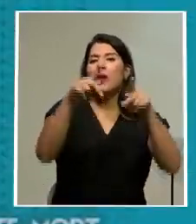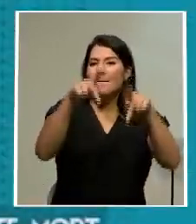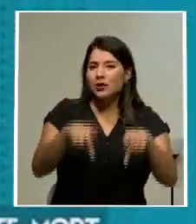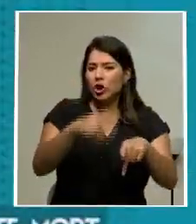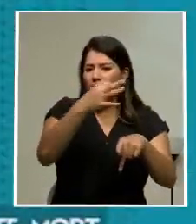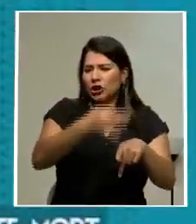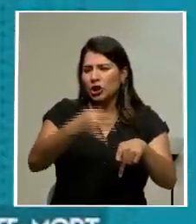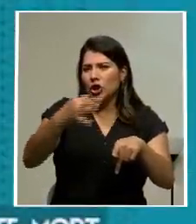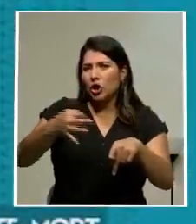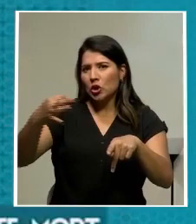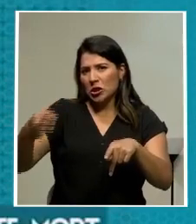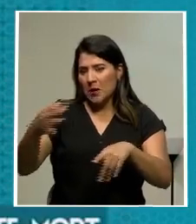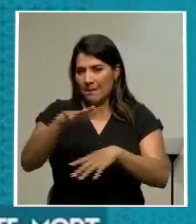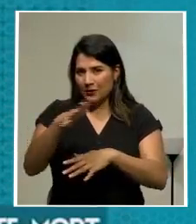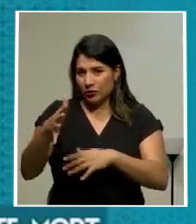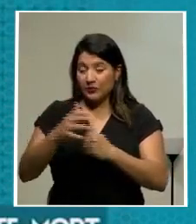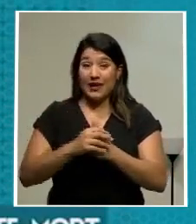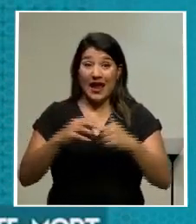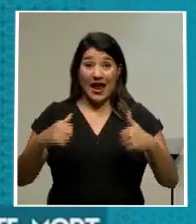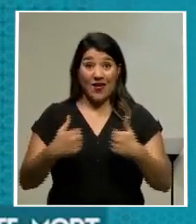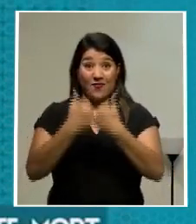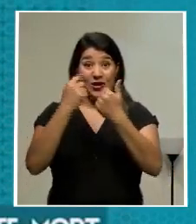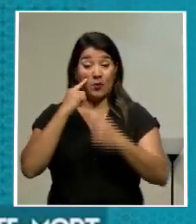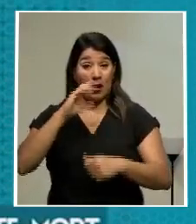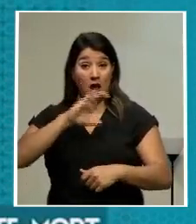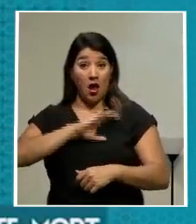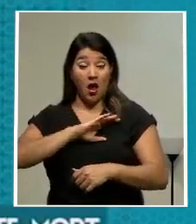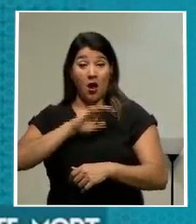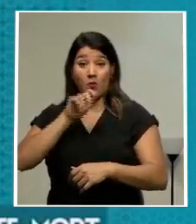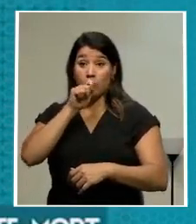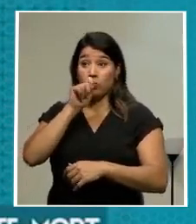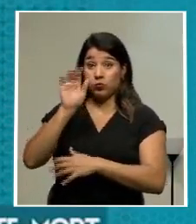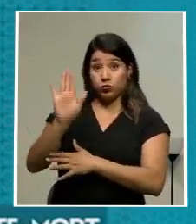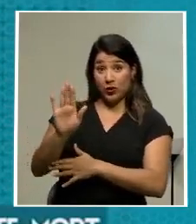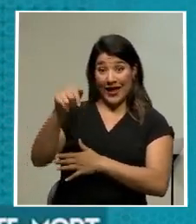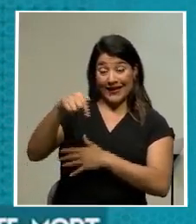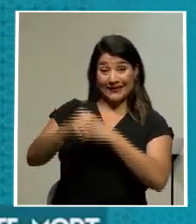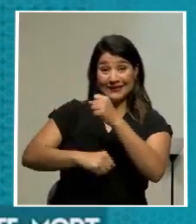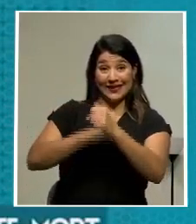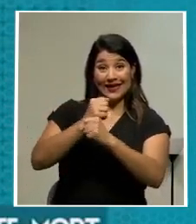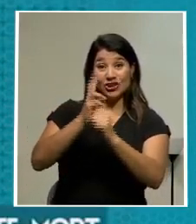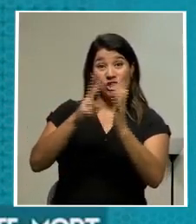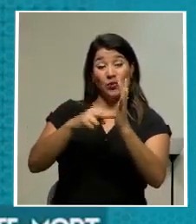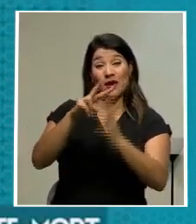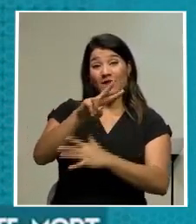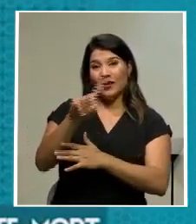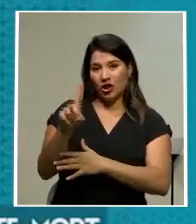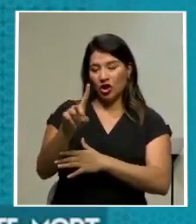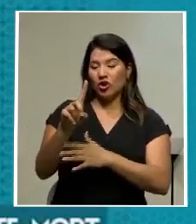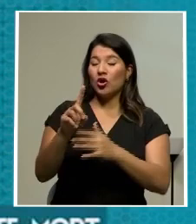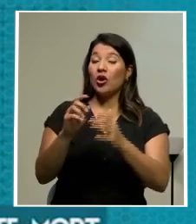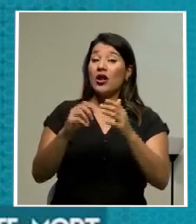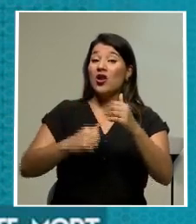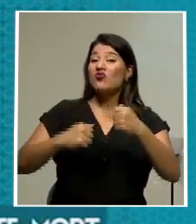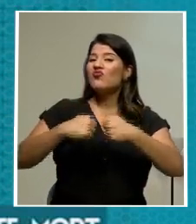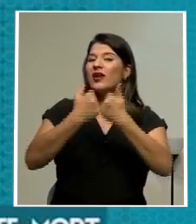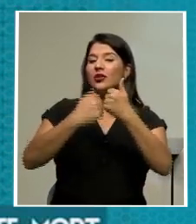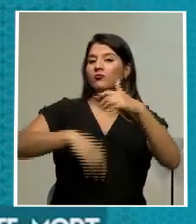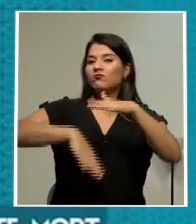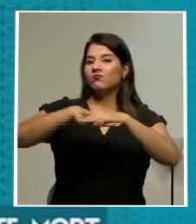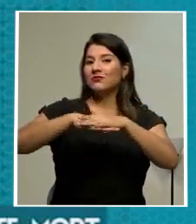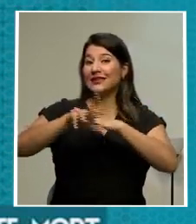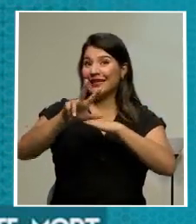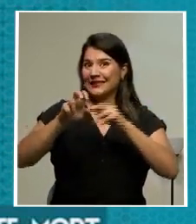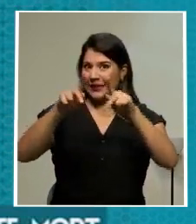Los retos del cuerpo policial para lo que falta del 2021 implicarán no sobrepasar los 300 decesos registrados en el 2020,